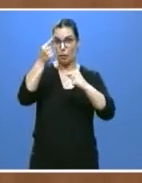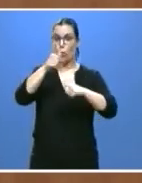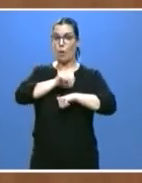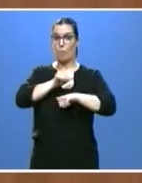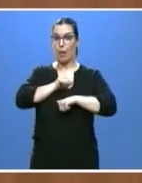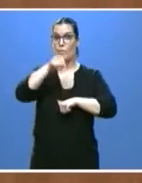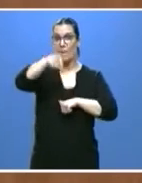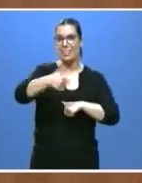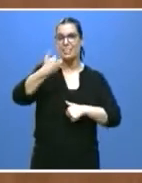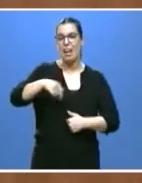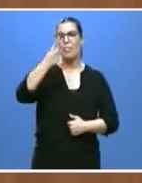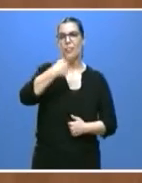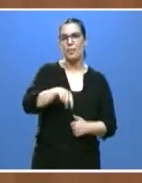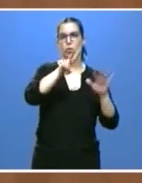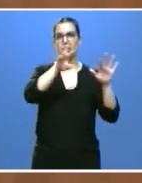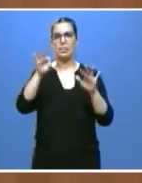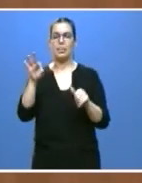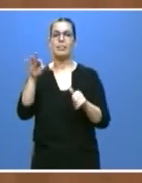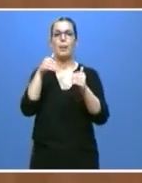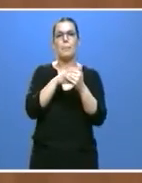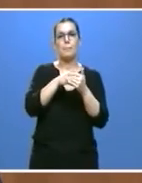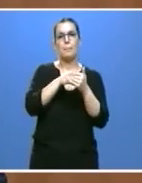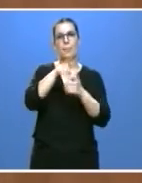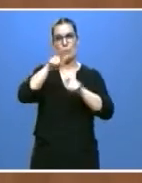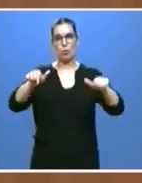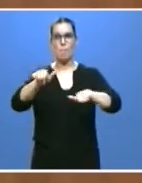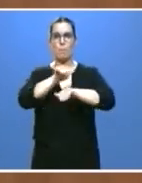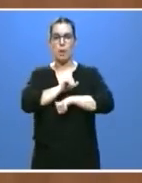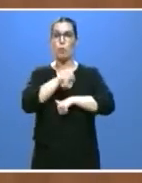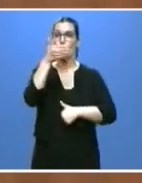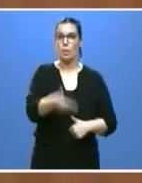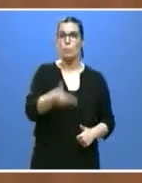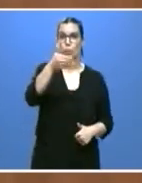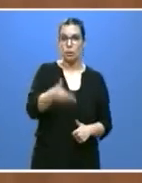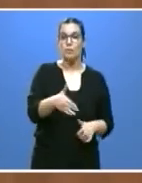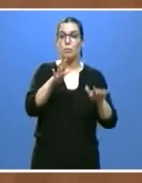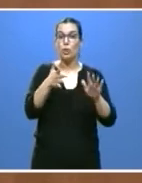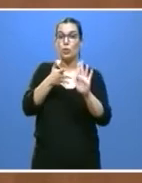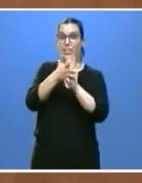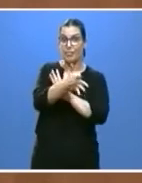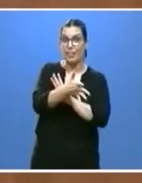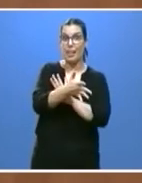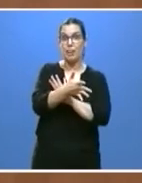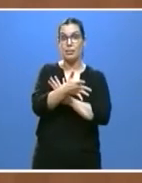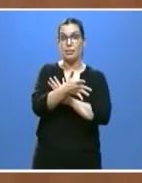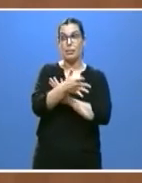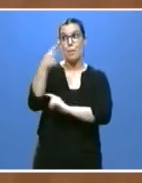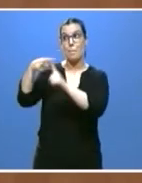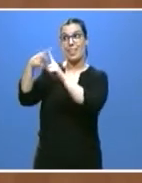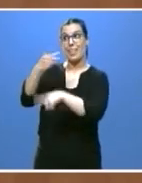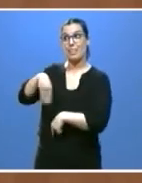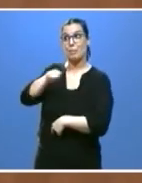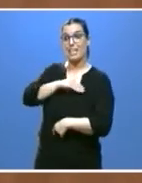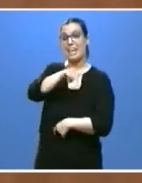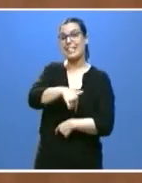170.000 parados. Cifra muy importante, pero que aún refleja un comportamiento mejor al de la media nacional.